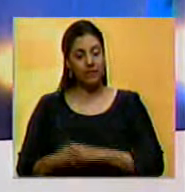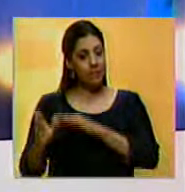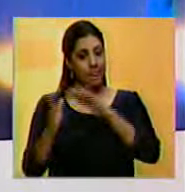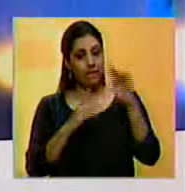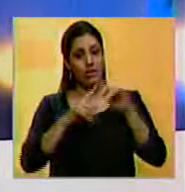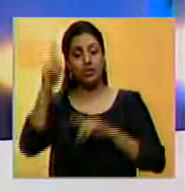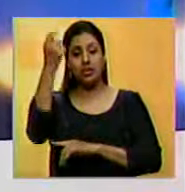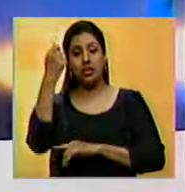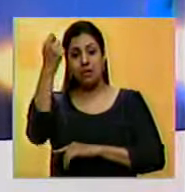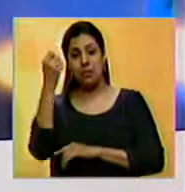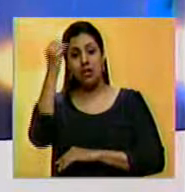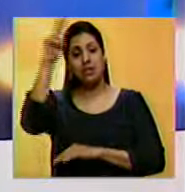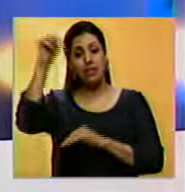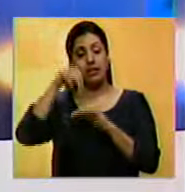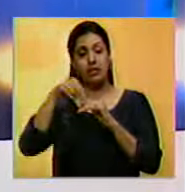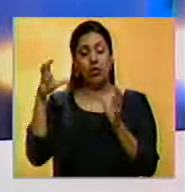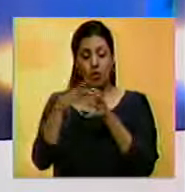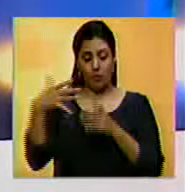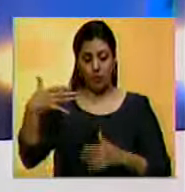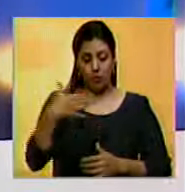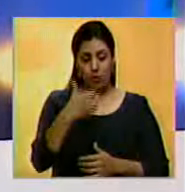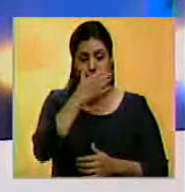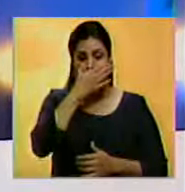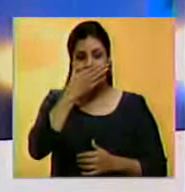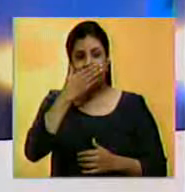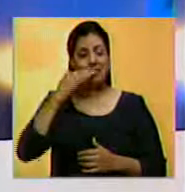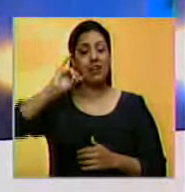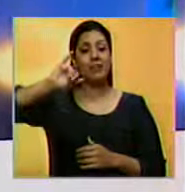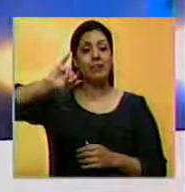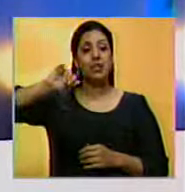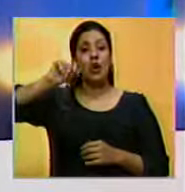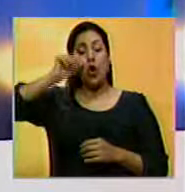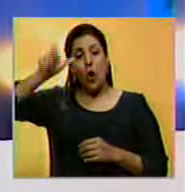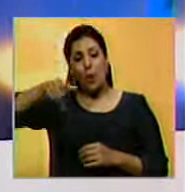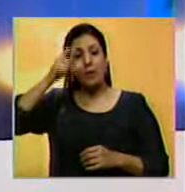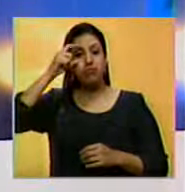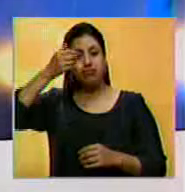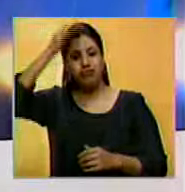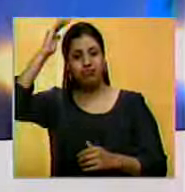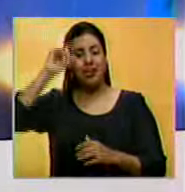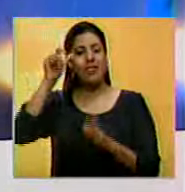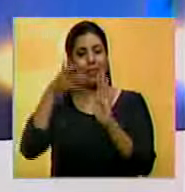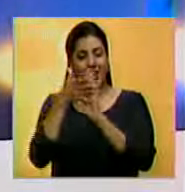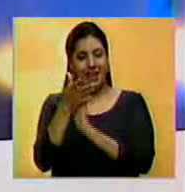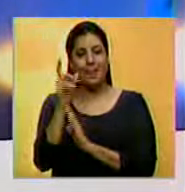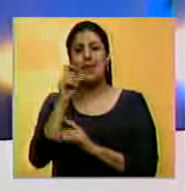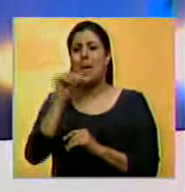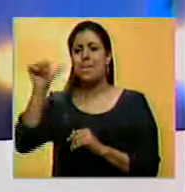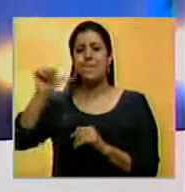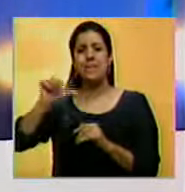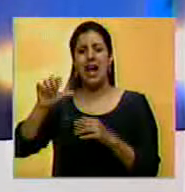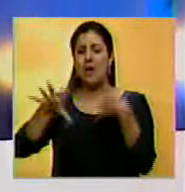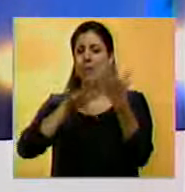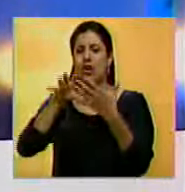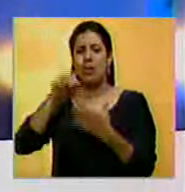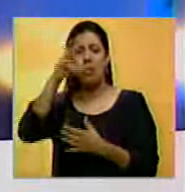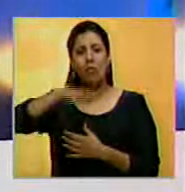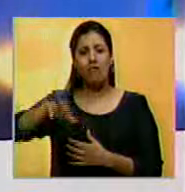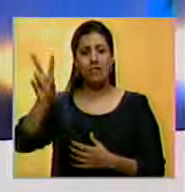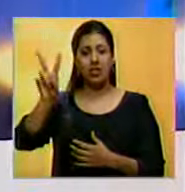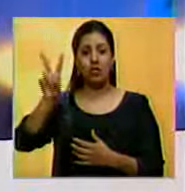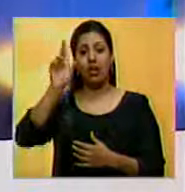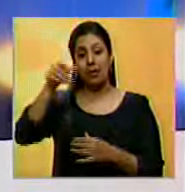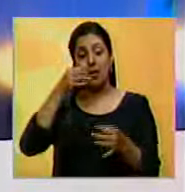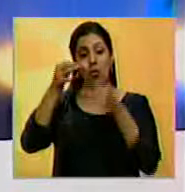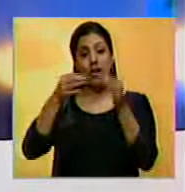El diputado de la Asamblea Nacional por la Unidad, en Ramos Ayub, denunció las malas condiciones en las que se encuentran los pueblos de Venezuela y